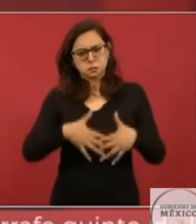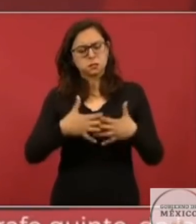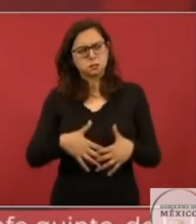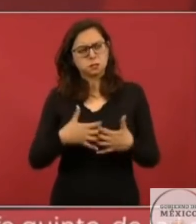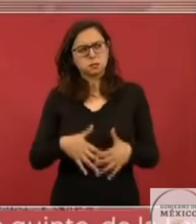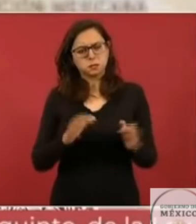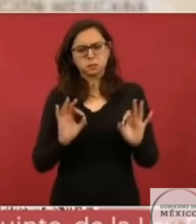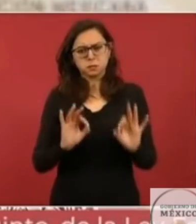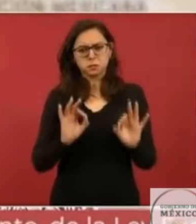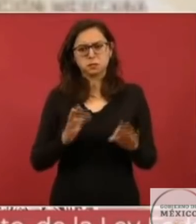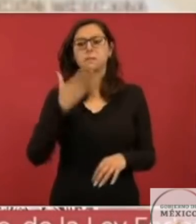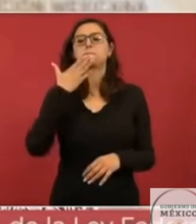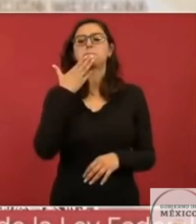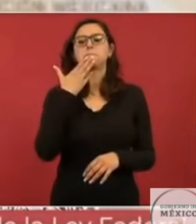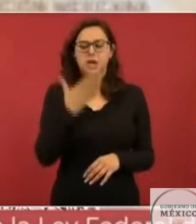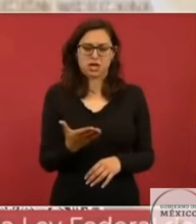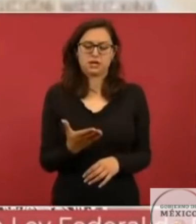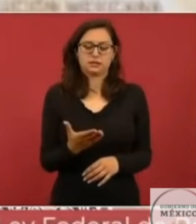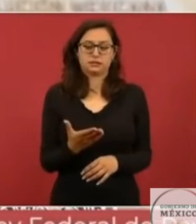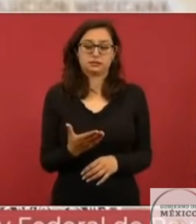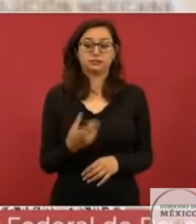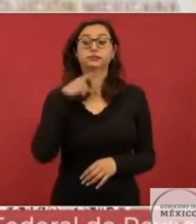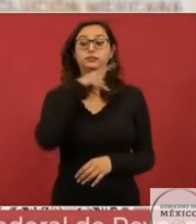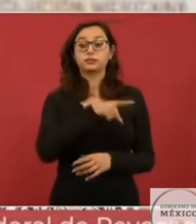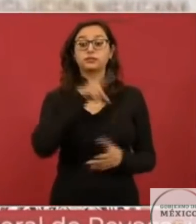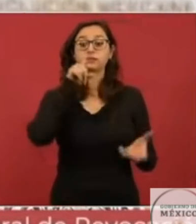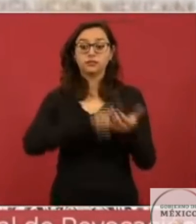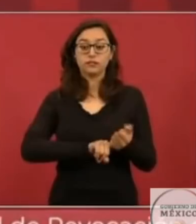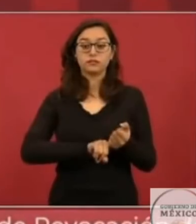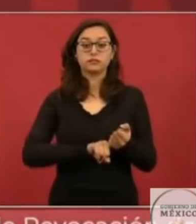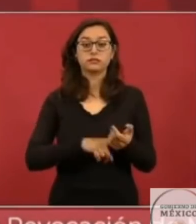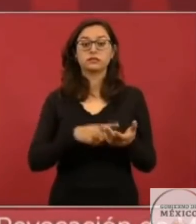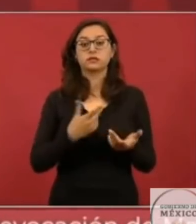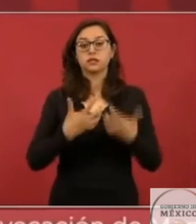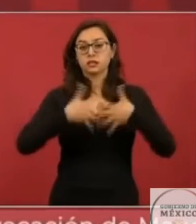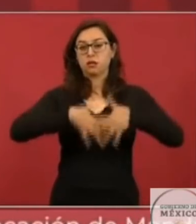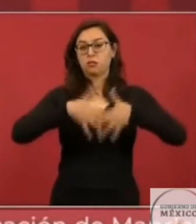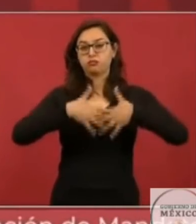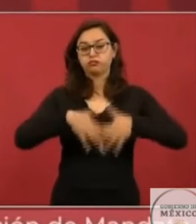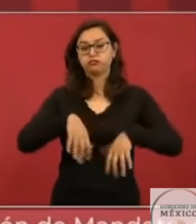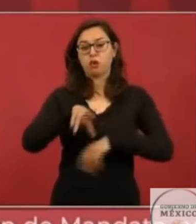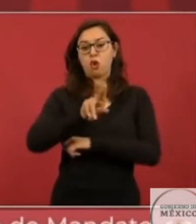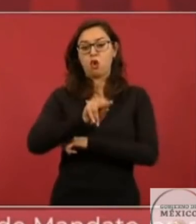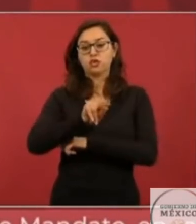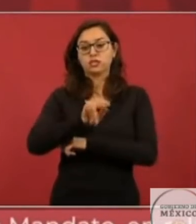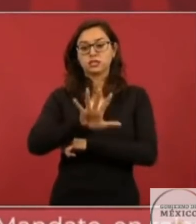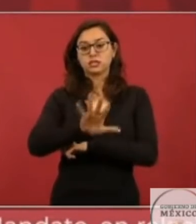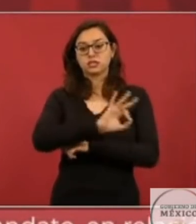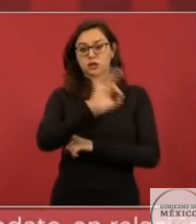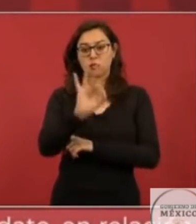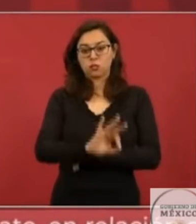es una refinería que está operando al 85% de su capacidad.